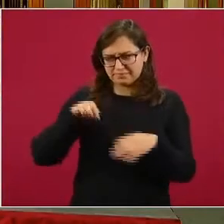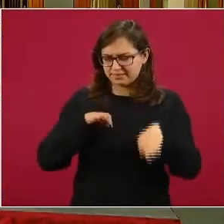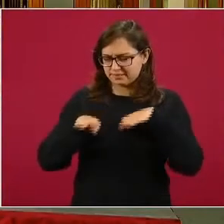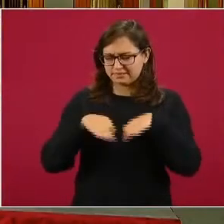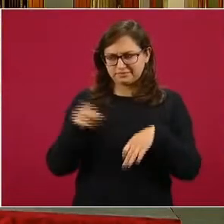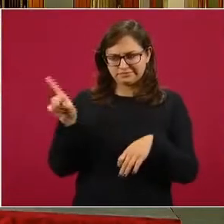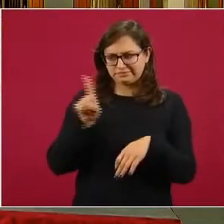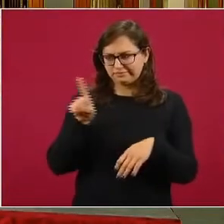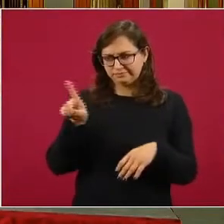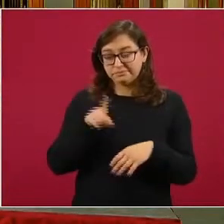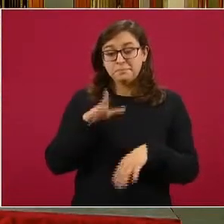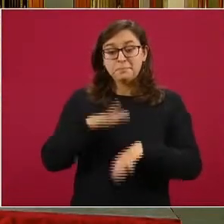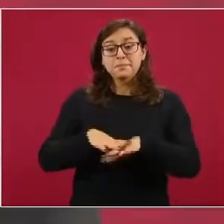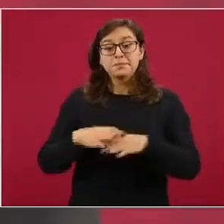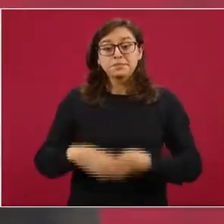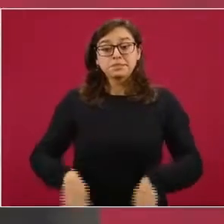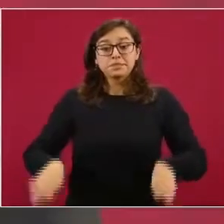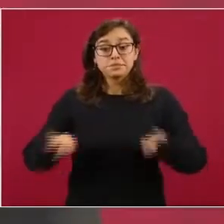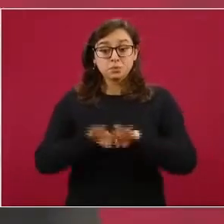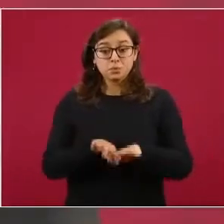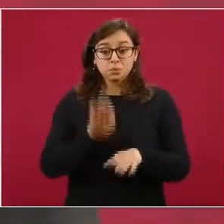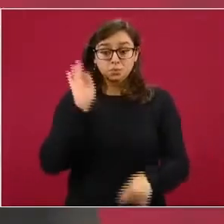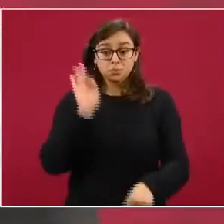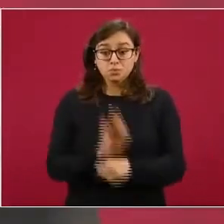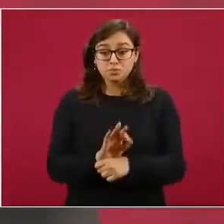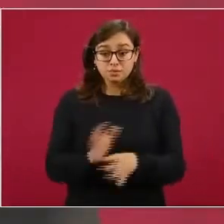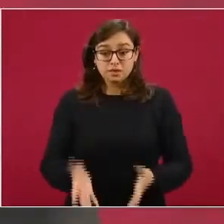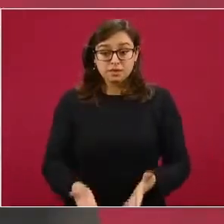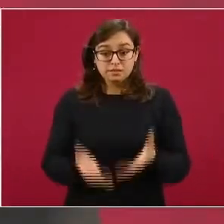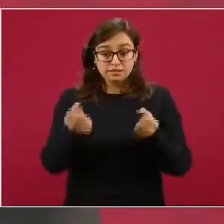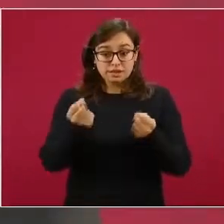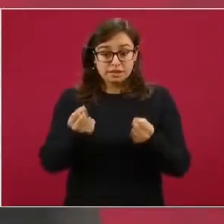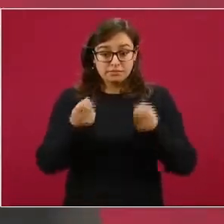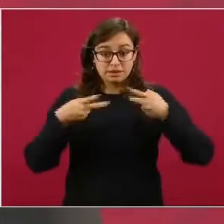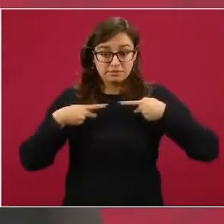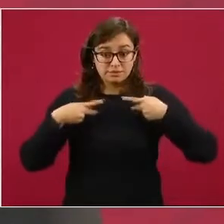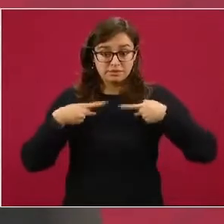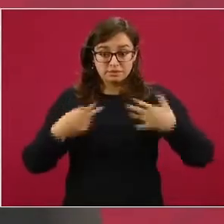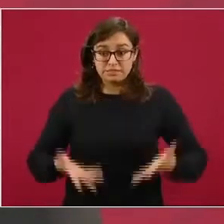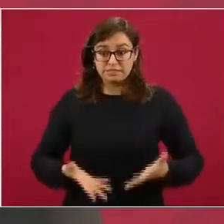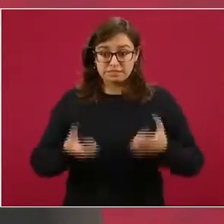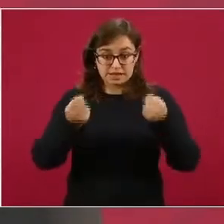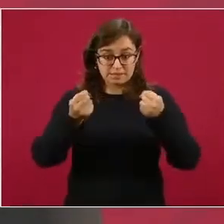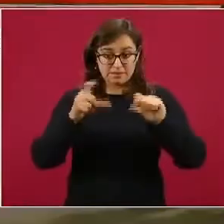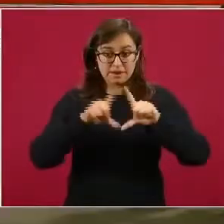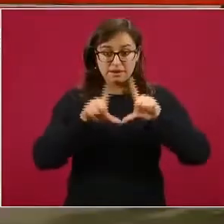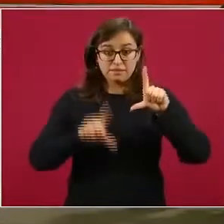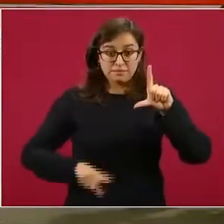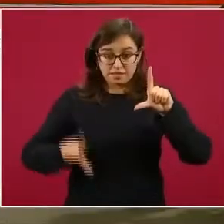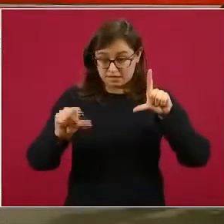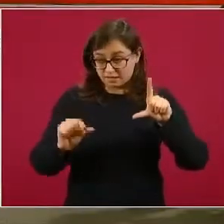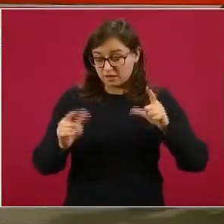un motivo de rescate hacia nuestro país desde la salud.